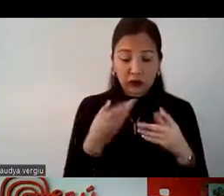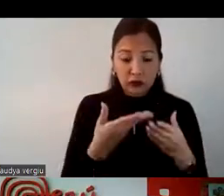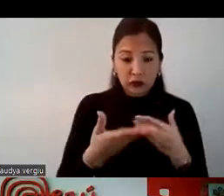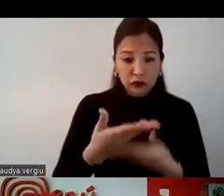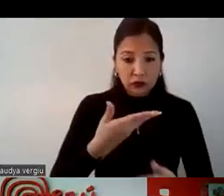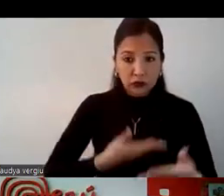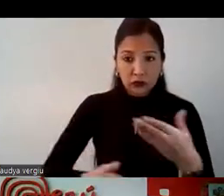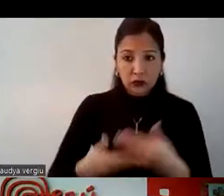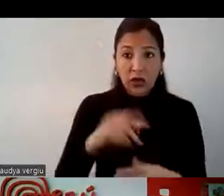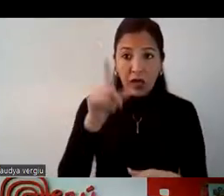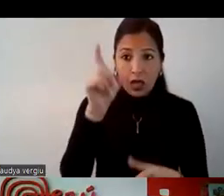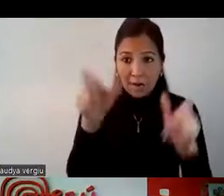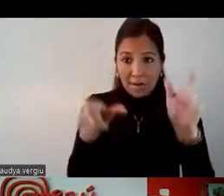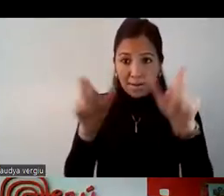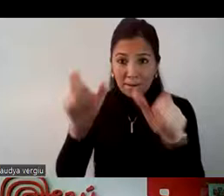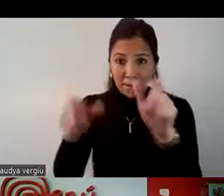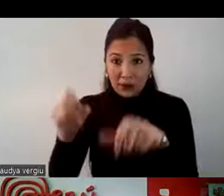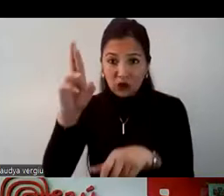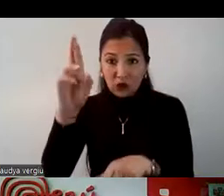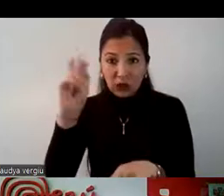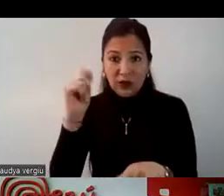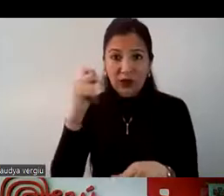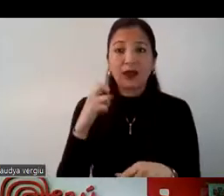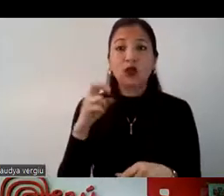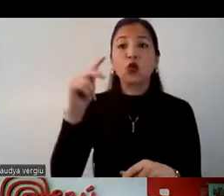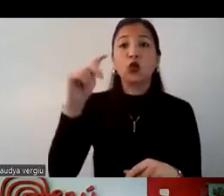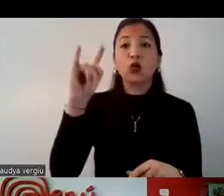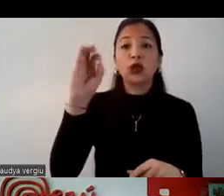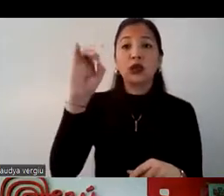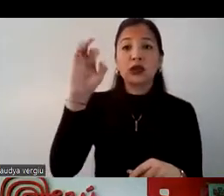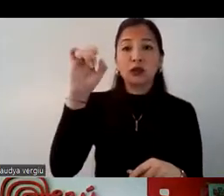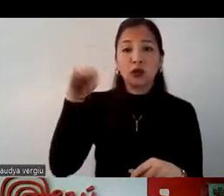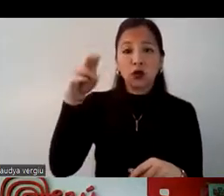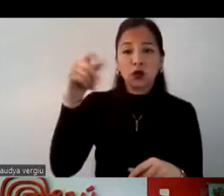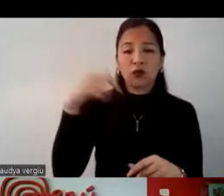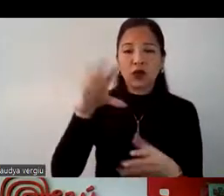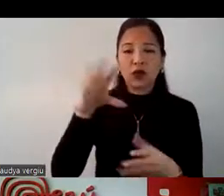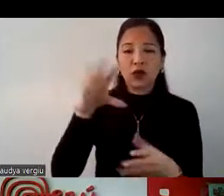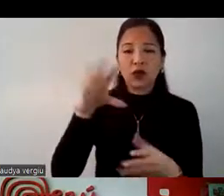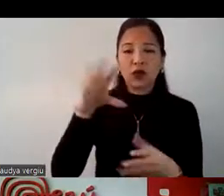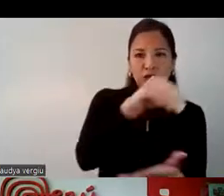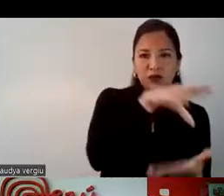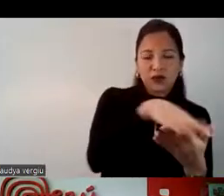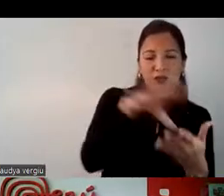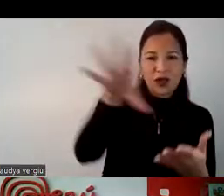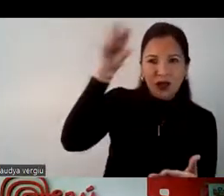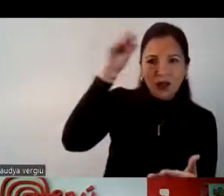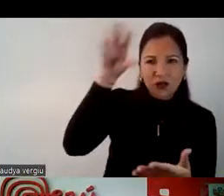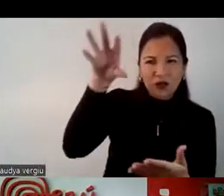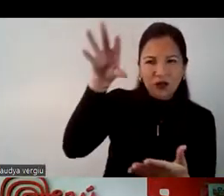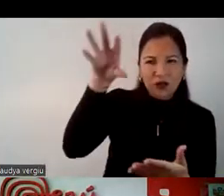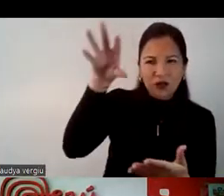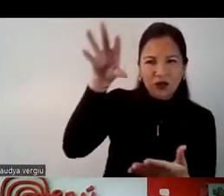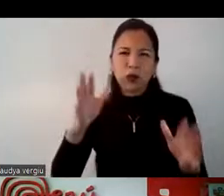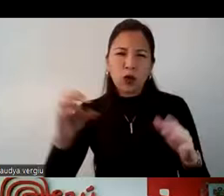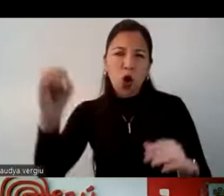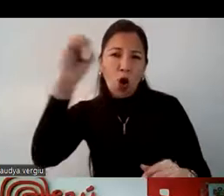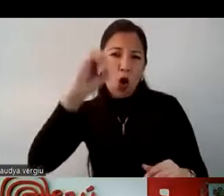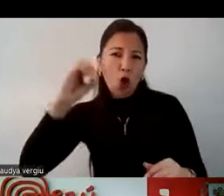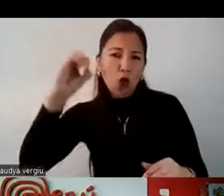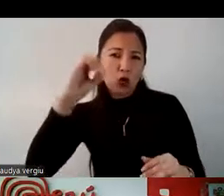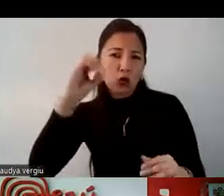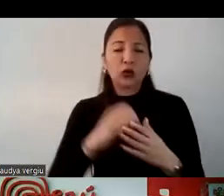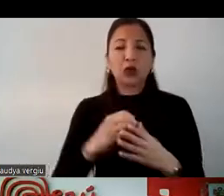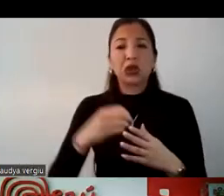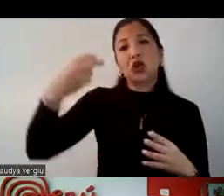a los representantes de mayoristas de turismo, y el recojo de información se ha dado entre octubre y